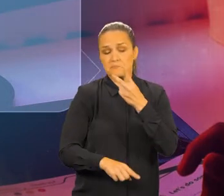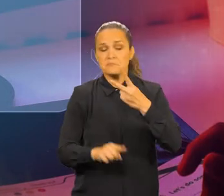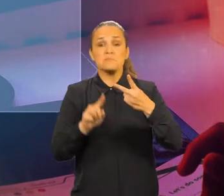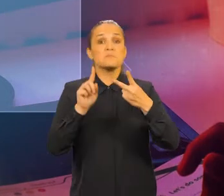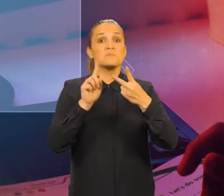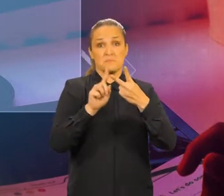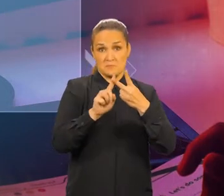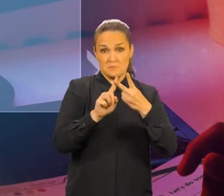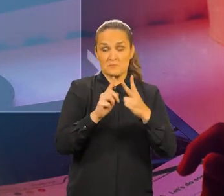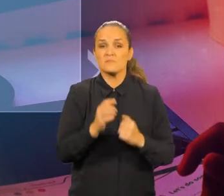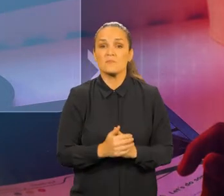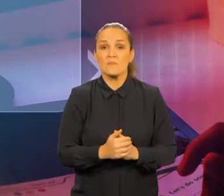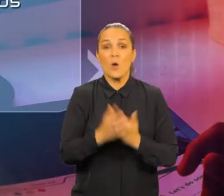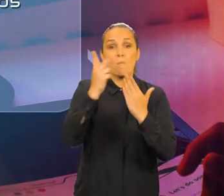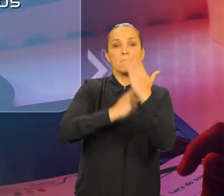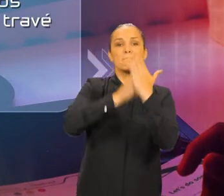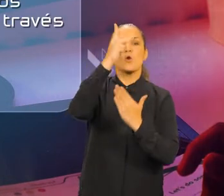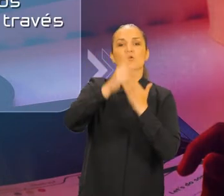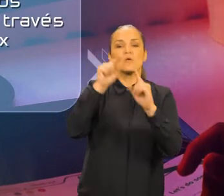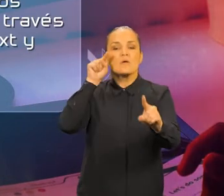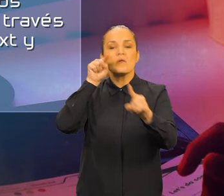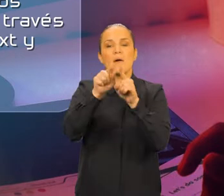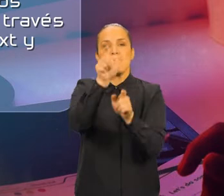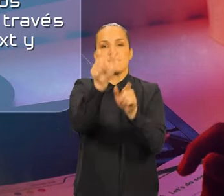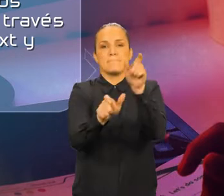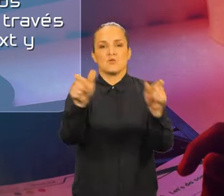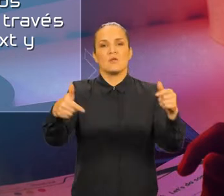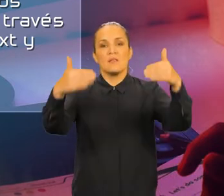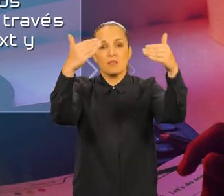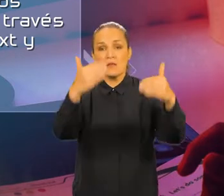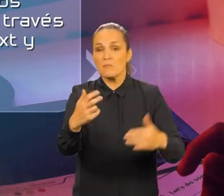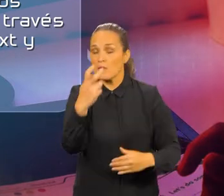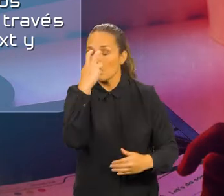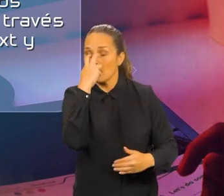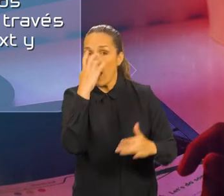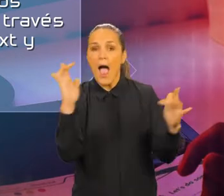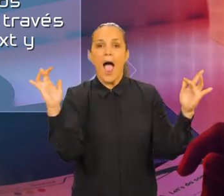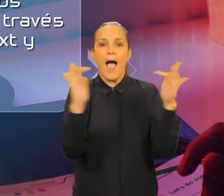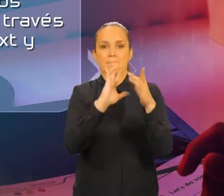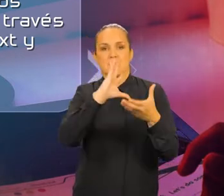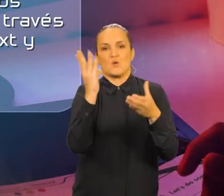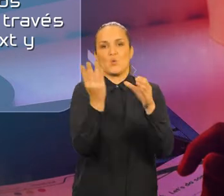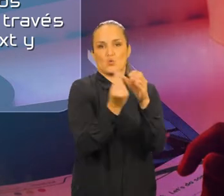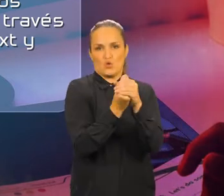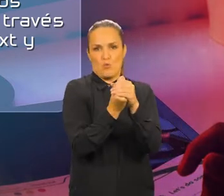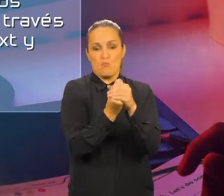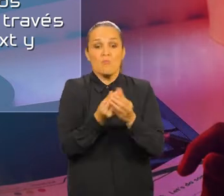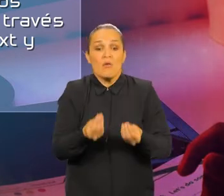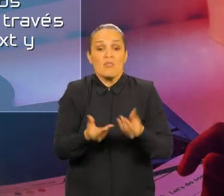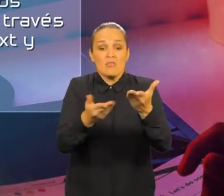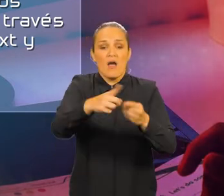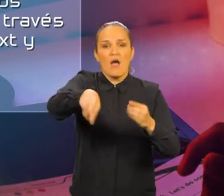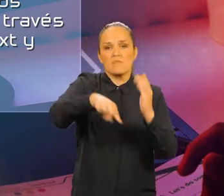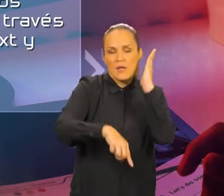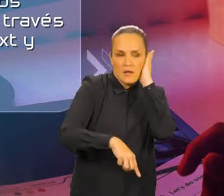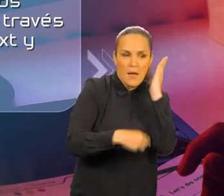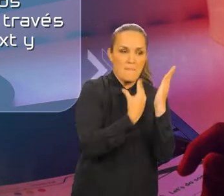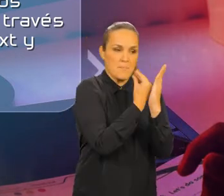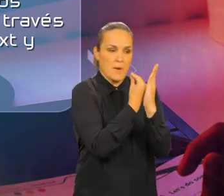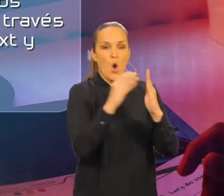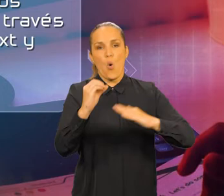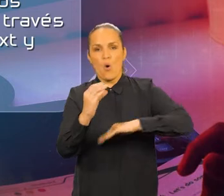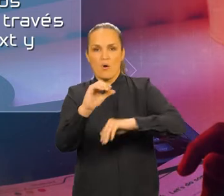Es un proyecto de inclusión digital dirigido a las personas con discapacidad visual que les permite usar dispositivos móviles o